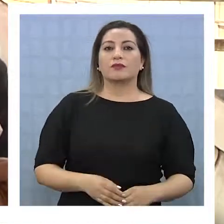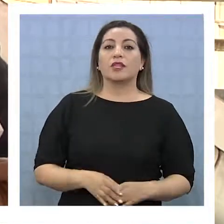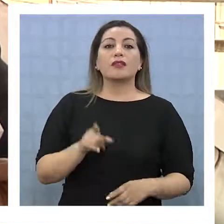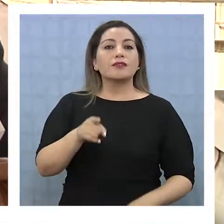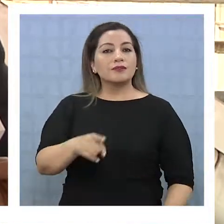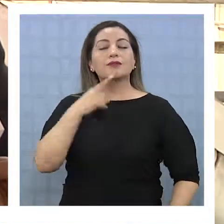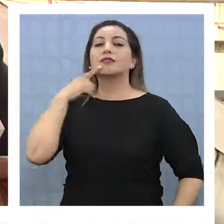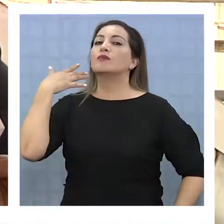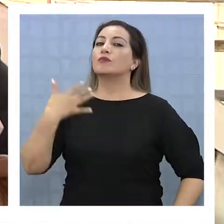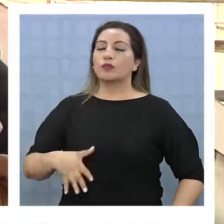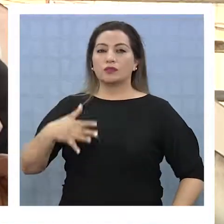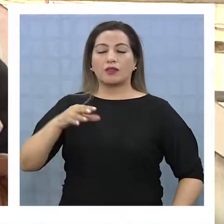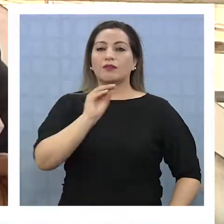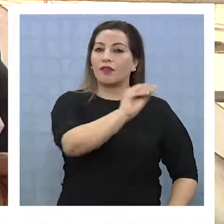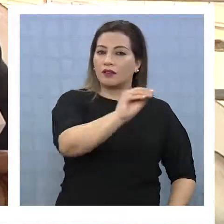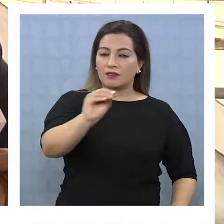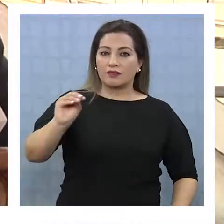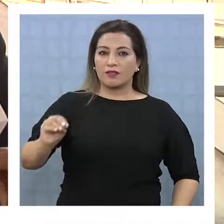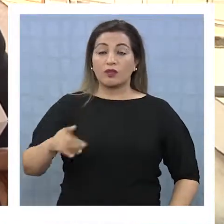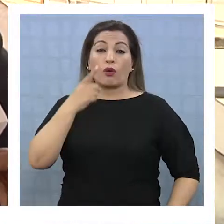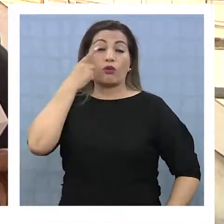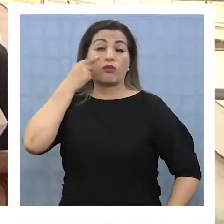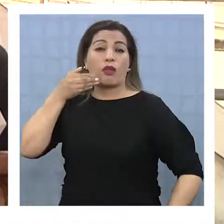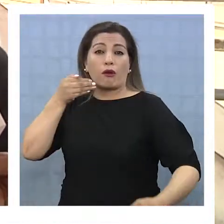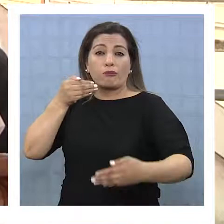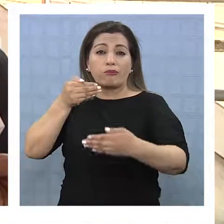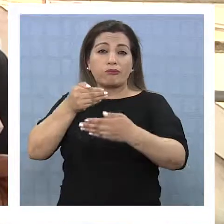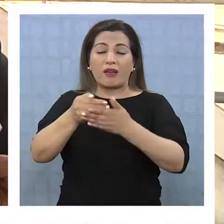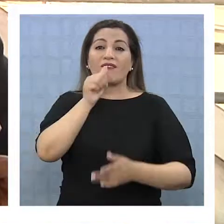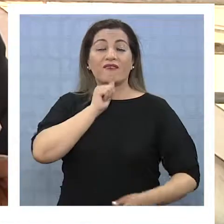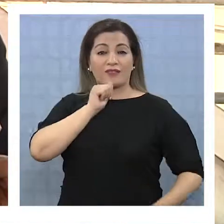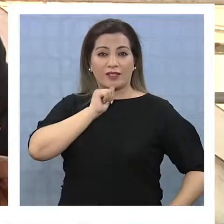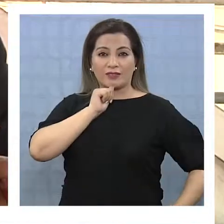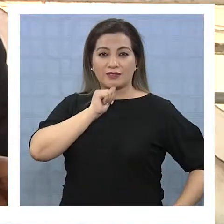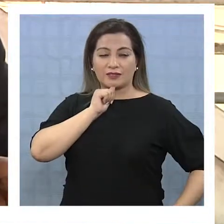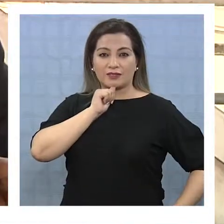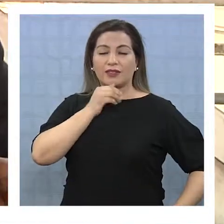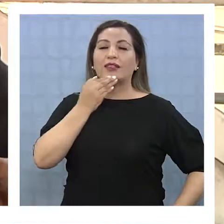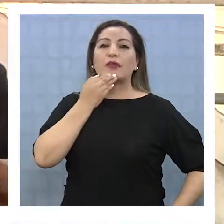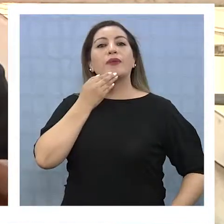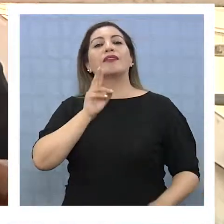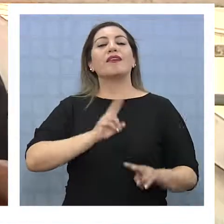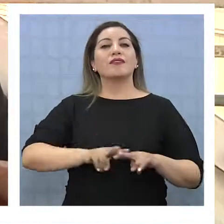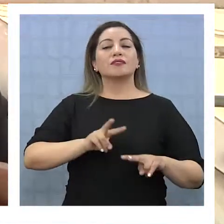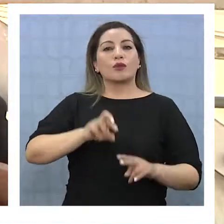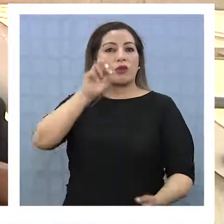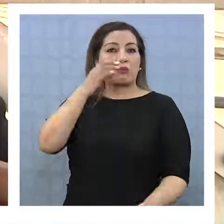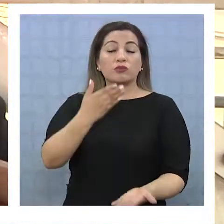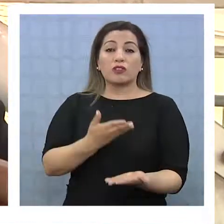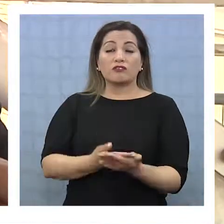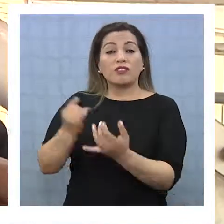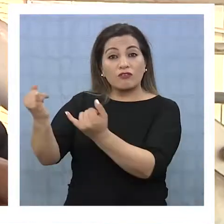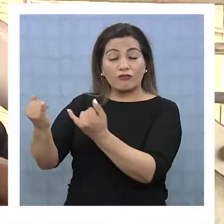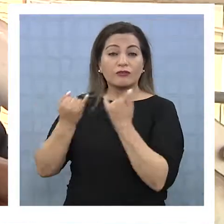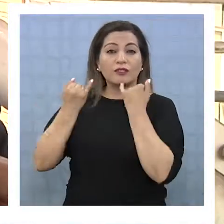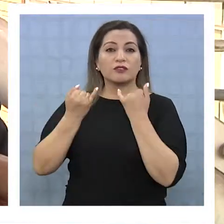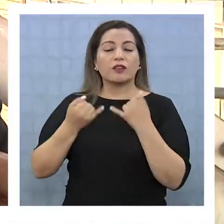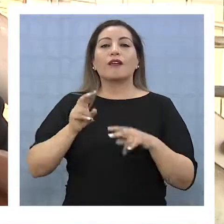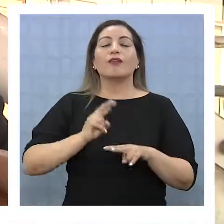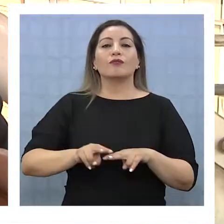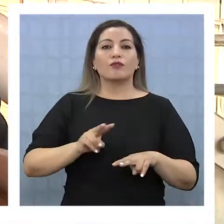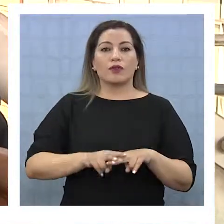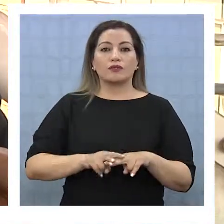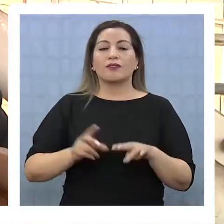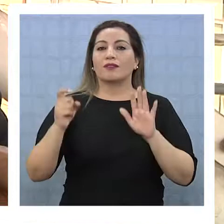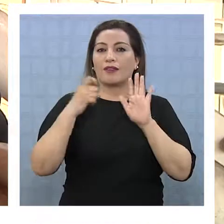importante el llamado a que durante estos días que restan aún, además de hacer una postulación informada, lo hagan